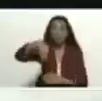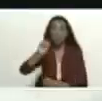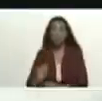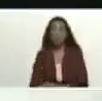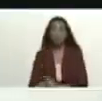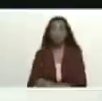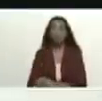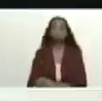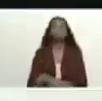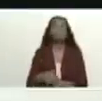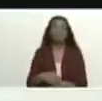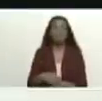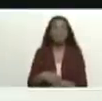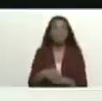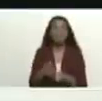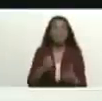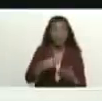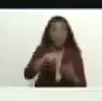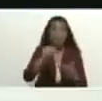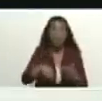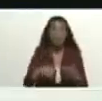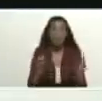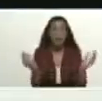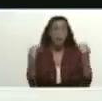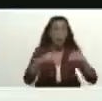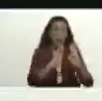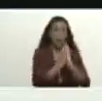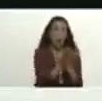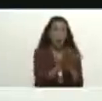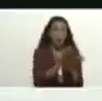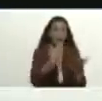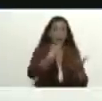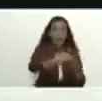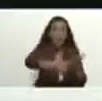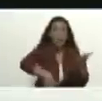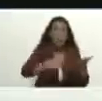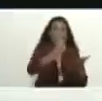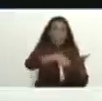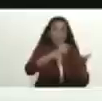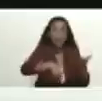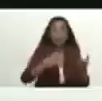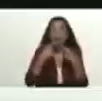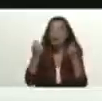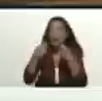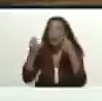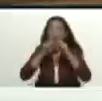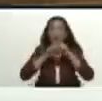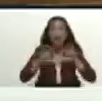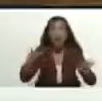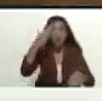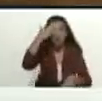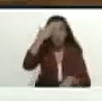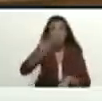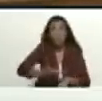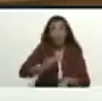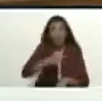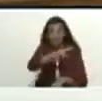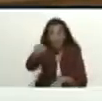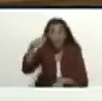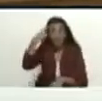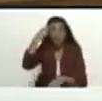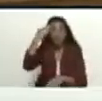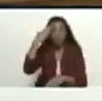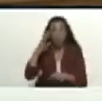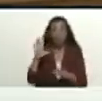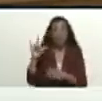parte y fuimos a firmar este documento que hay que publicar muy importante lo voy a publicar en